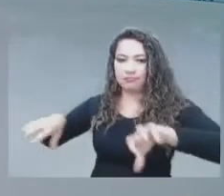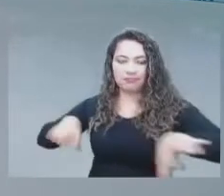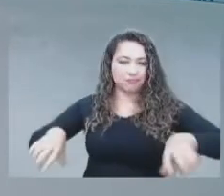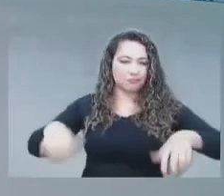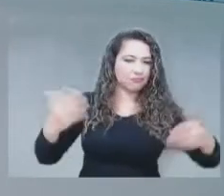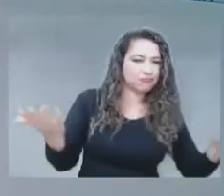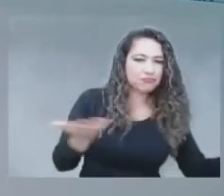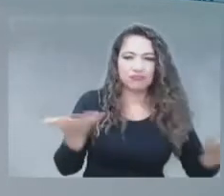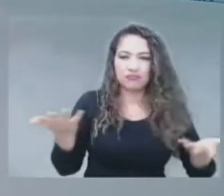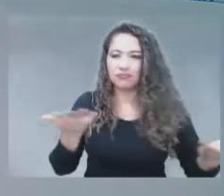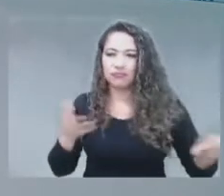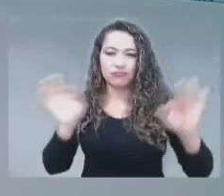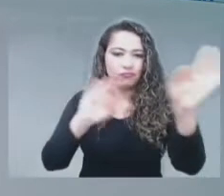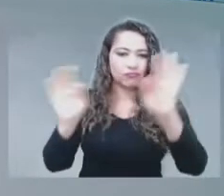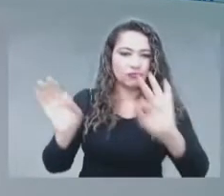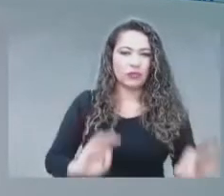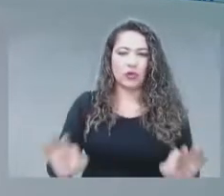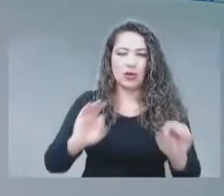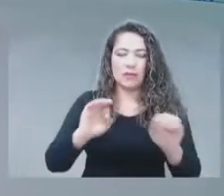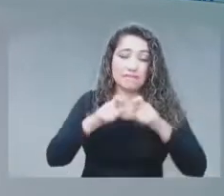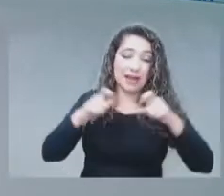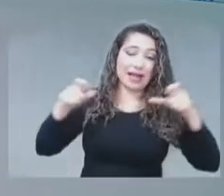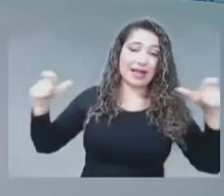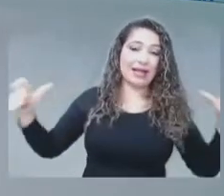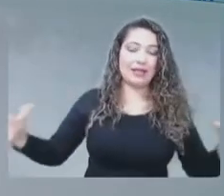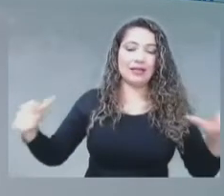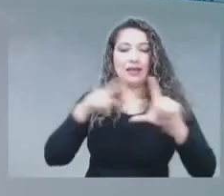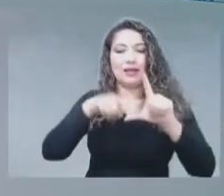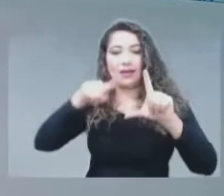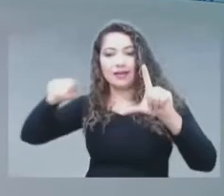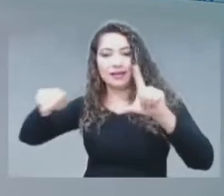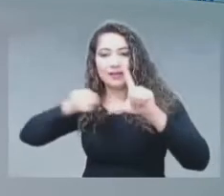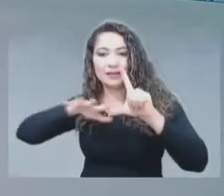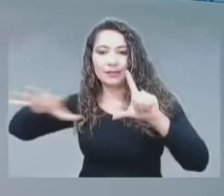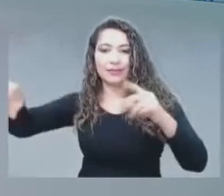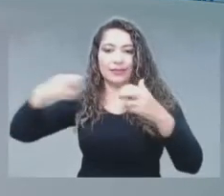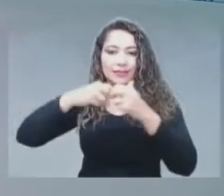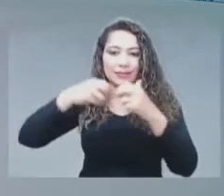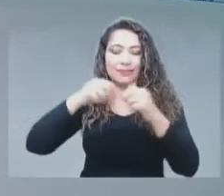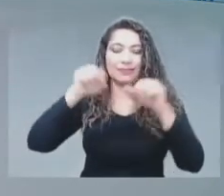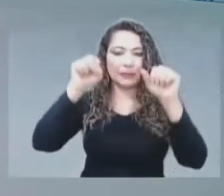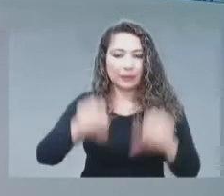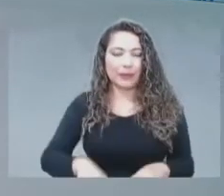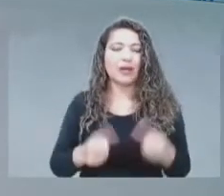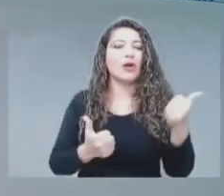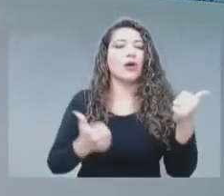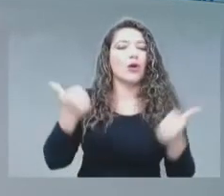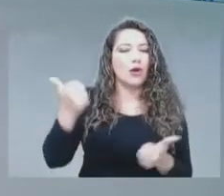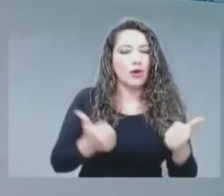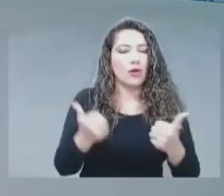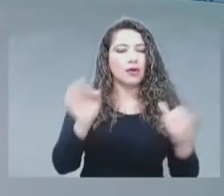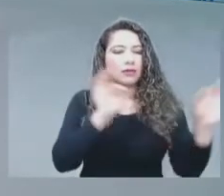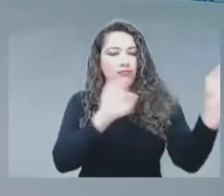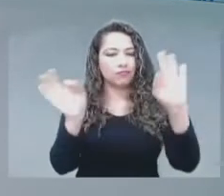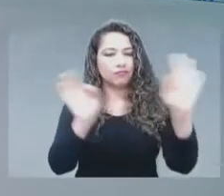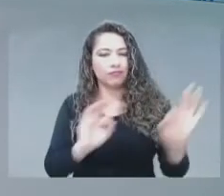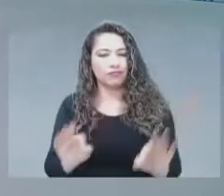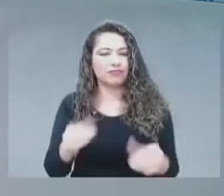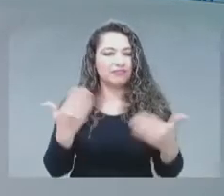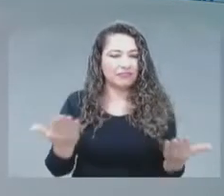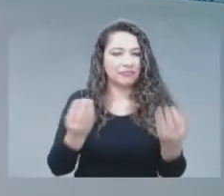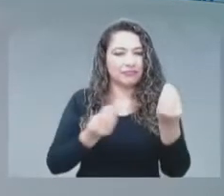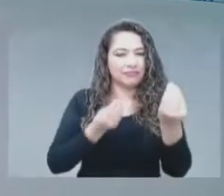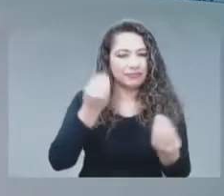uso del espectro, poder ver también cuáles serían los esquemas que permitan determinar y fijar esa